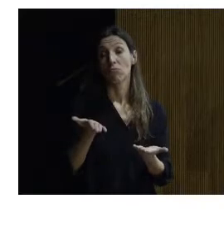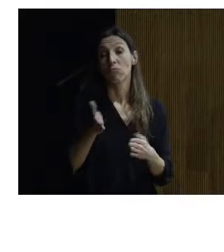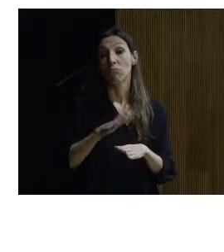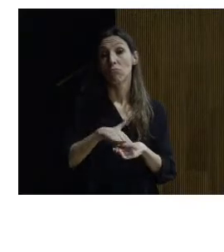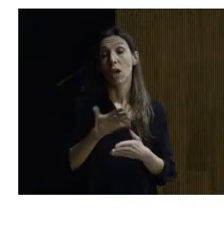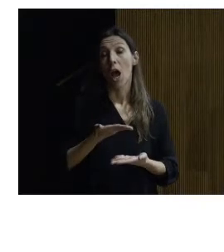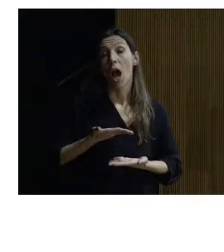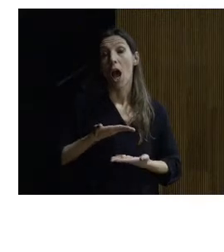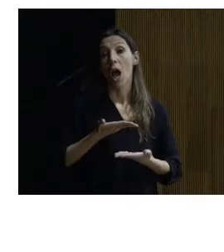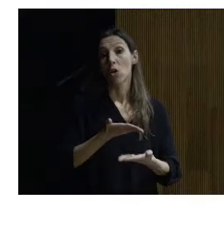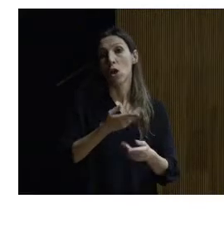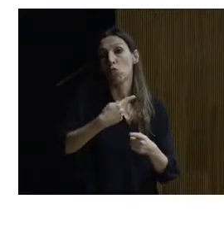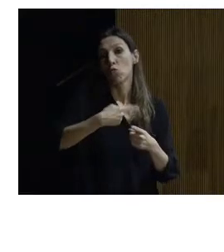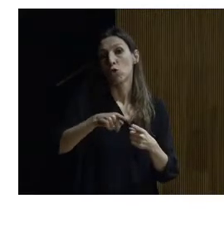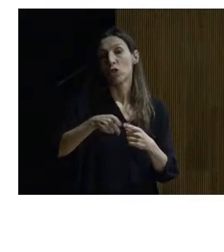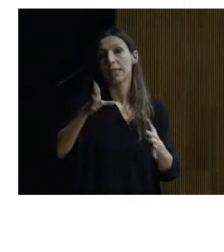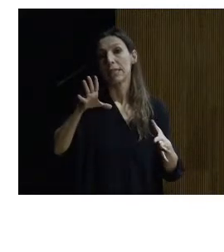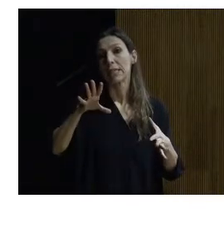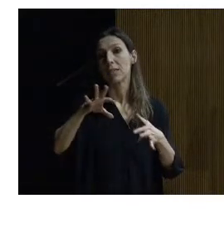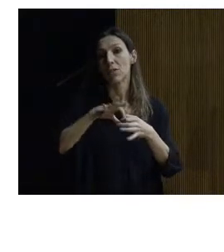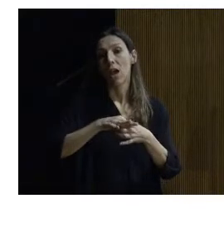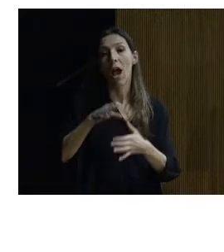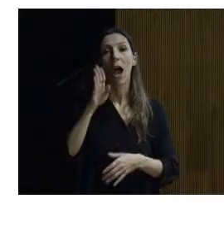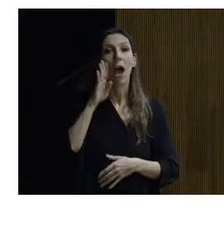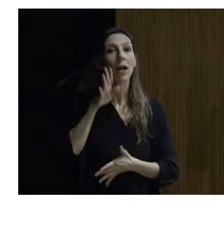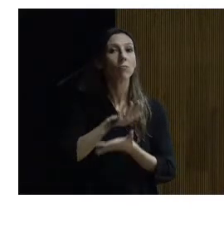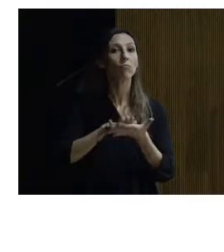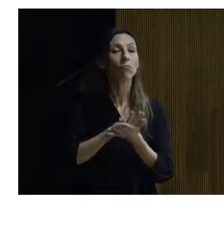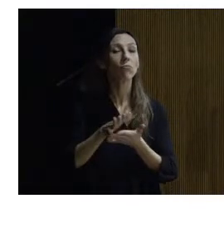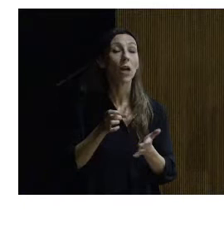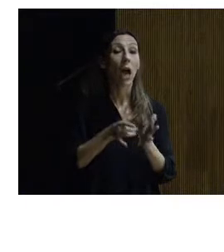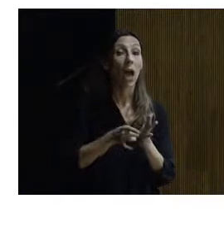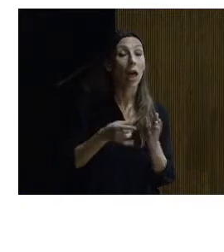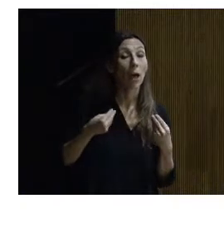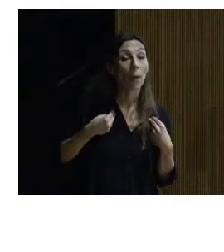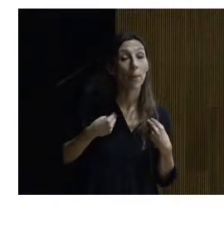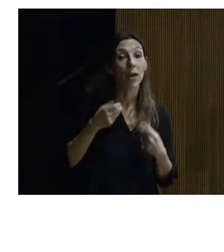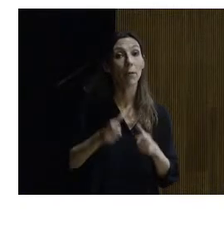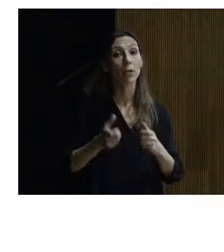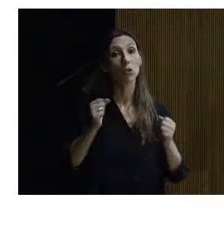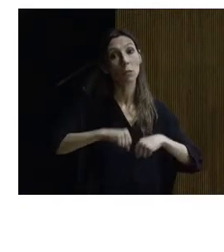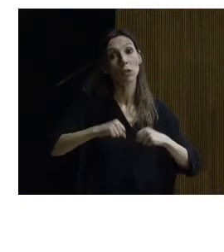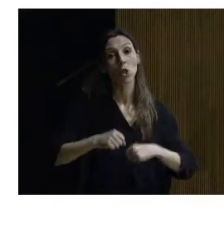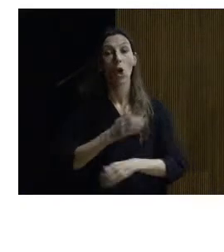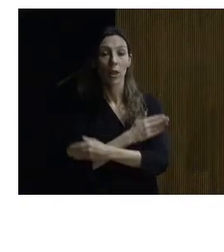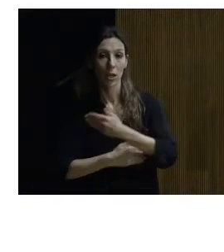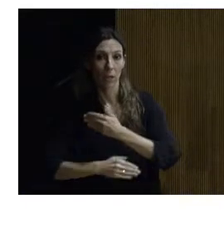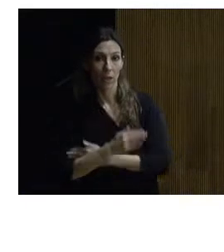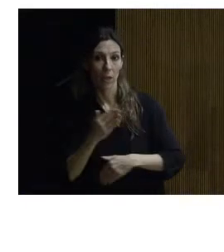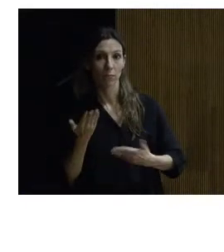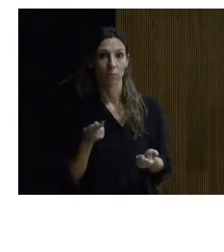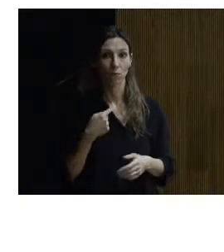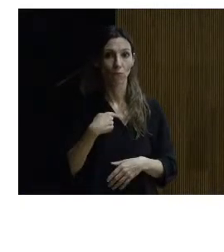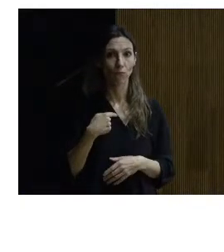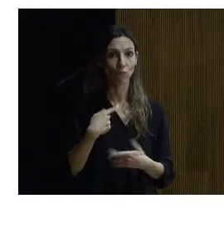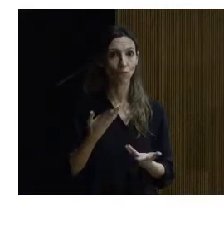en todas aquellas cosas que tienen que ver con lo que os comentaba con la mejora de la calidad de vida de las personas mayores y de las personas con discapacidad yo